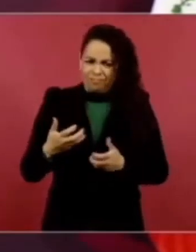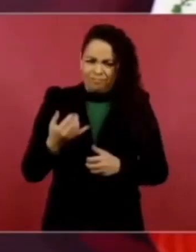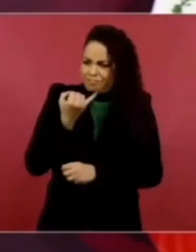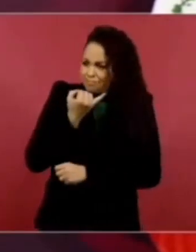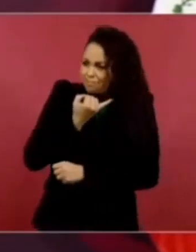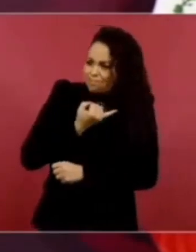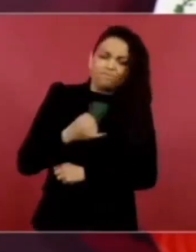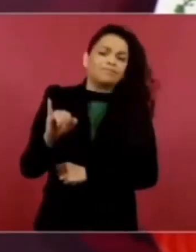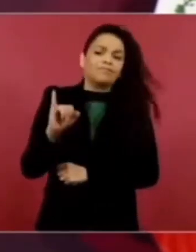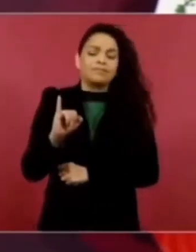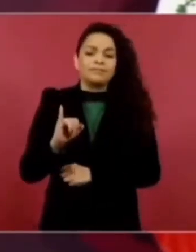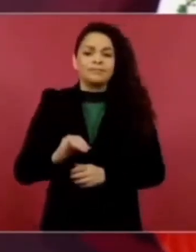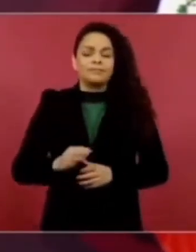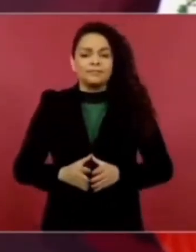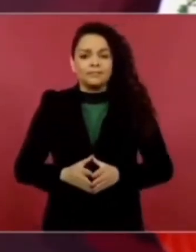no no no no no ni Gracias.